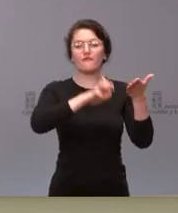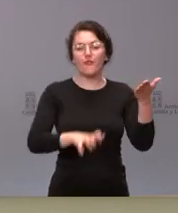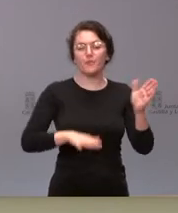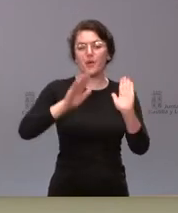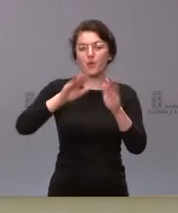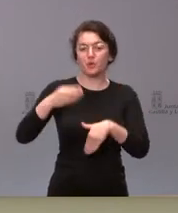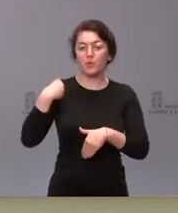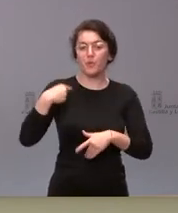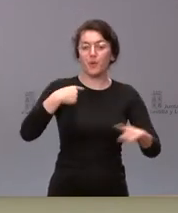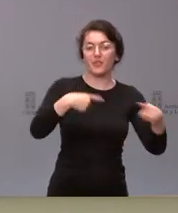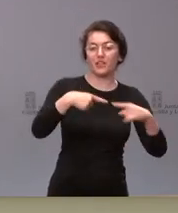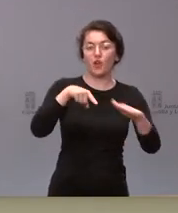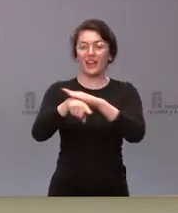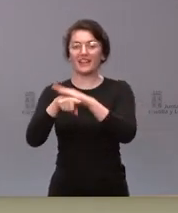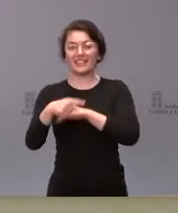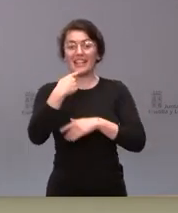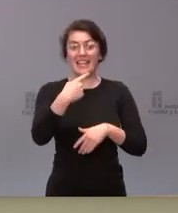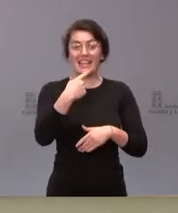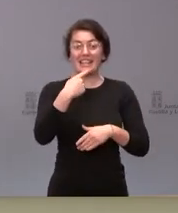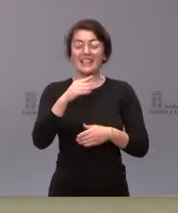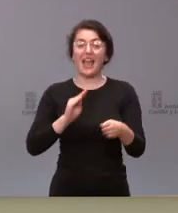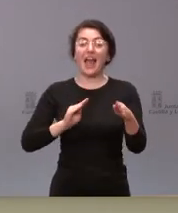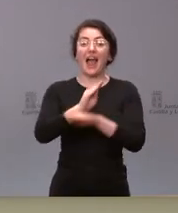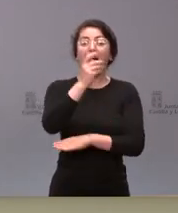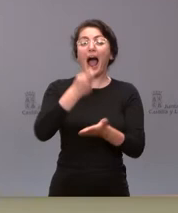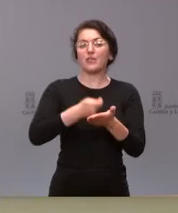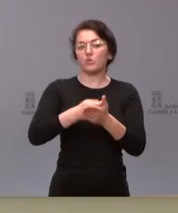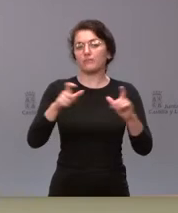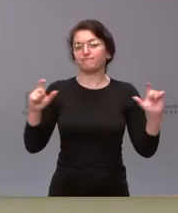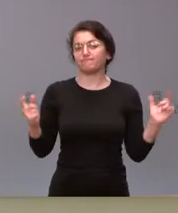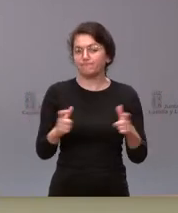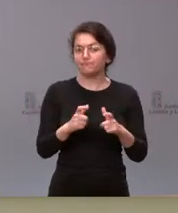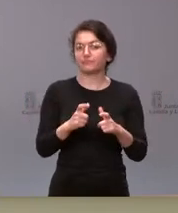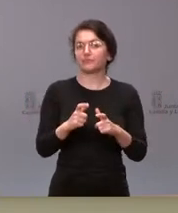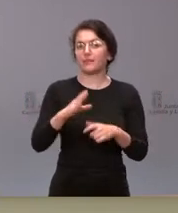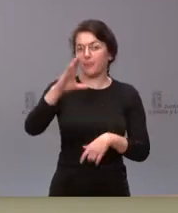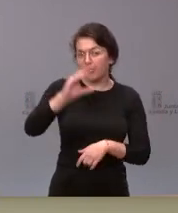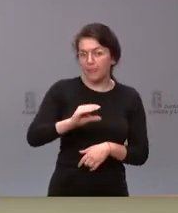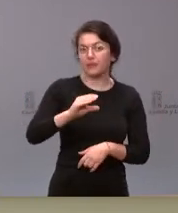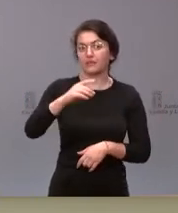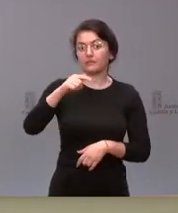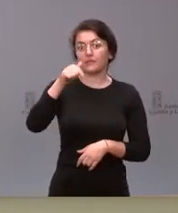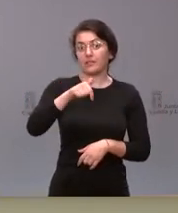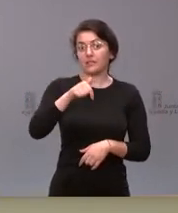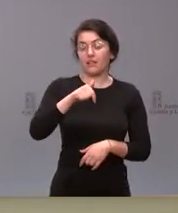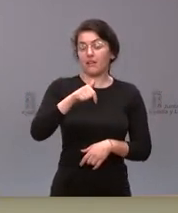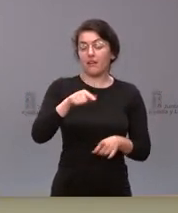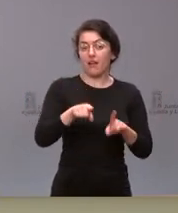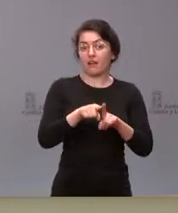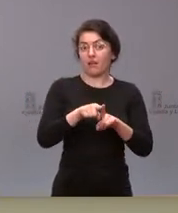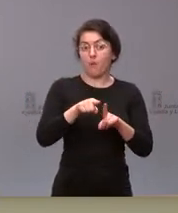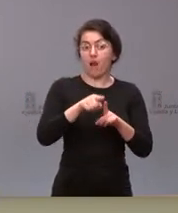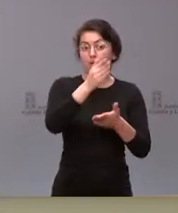recoge una reducción de las ayudas no sé cómo lo valora es una de las comunidades las que se reducen las ayudas los fondos propios para la dependencia